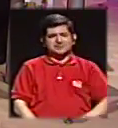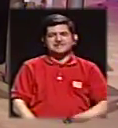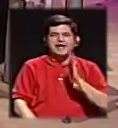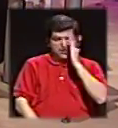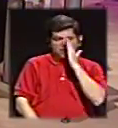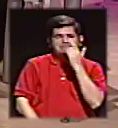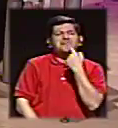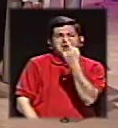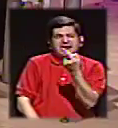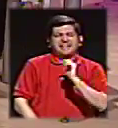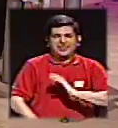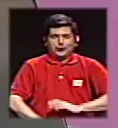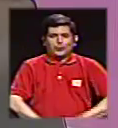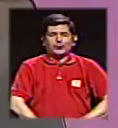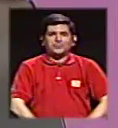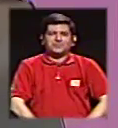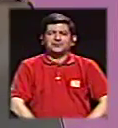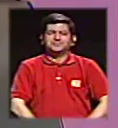fue su mamá.